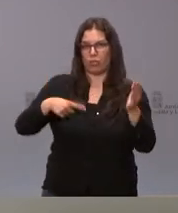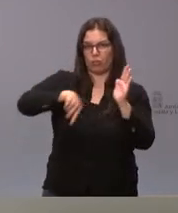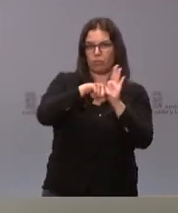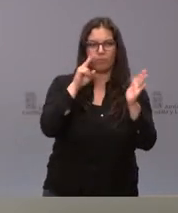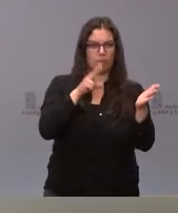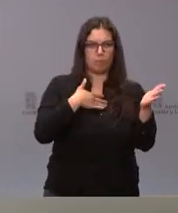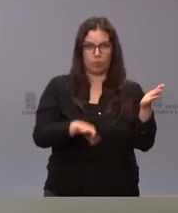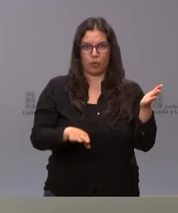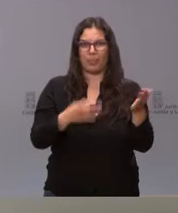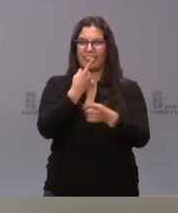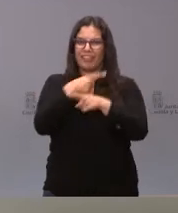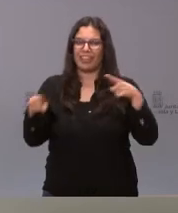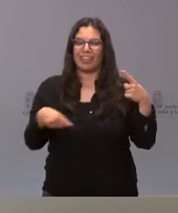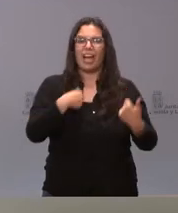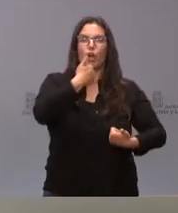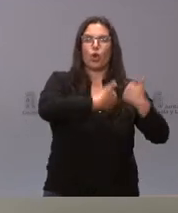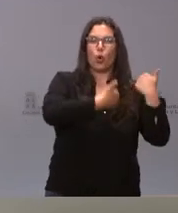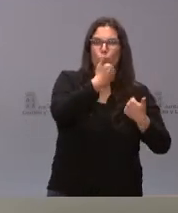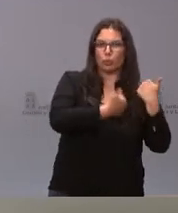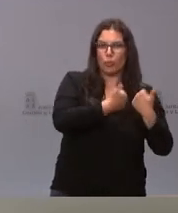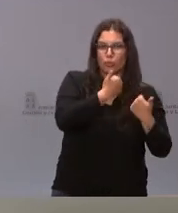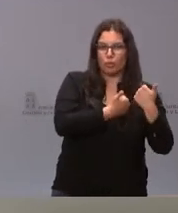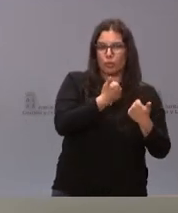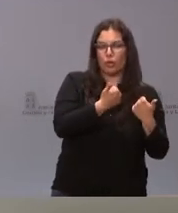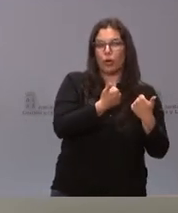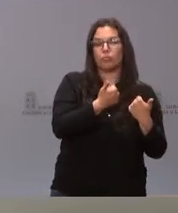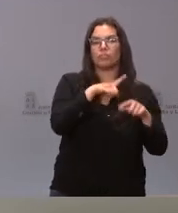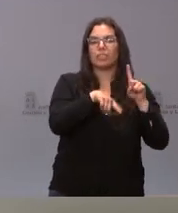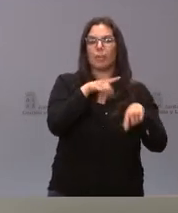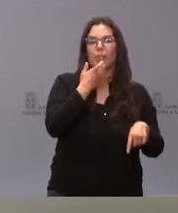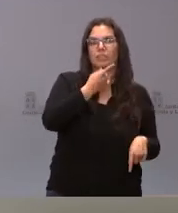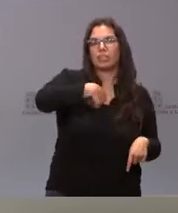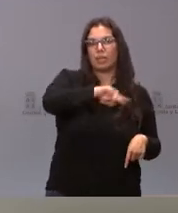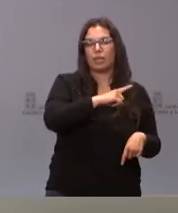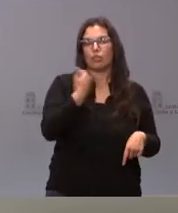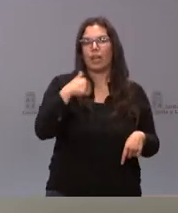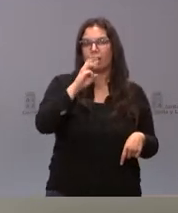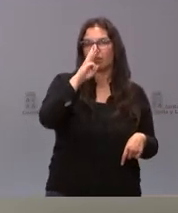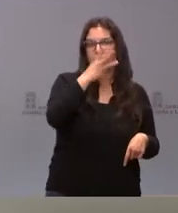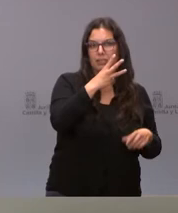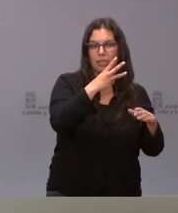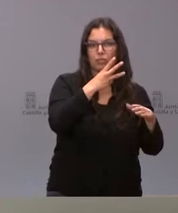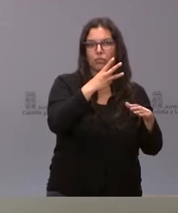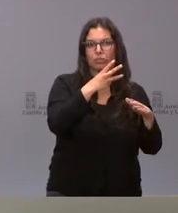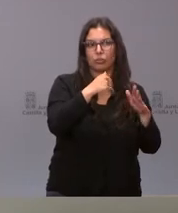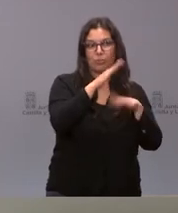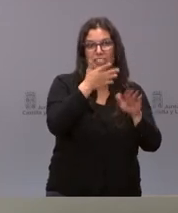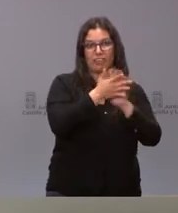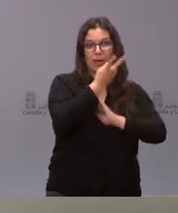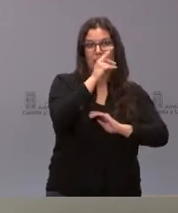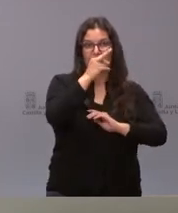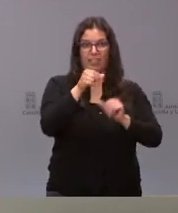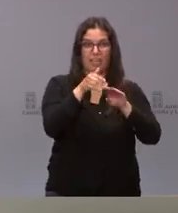distinción entre el concurso-oposición en función si las personas llevan más de tres años antes del 31 de diciembre del año 2020 o